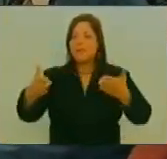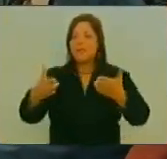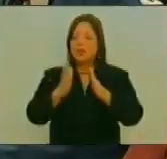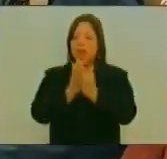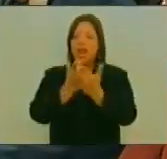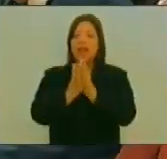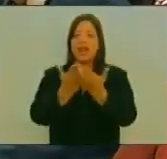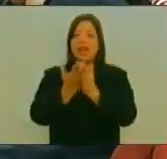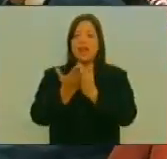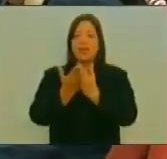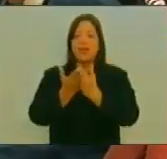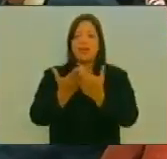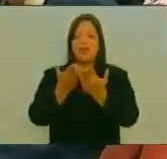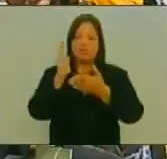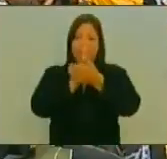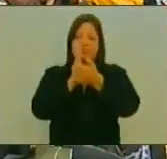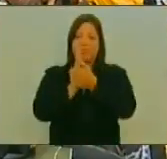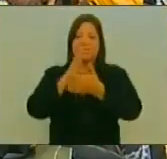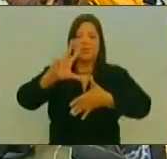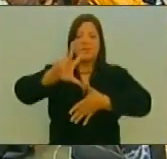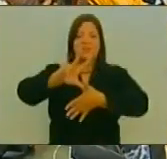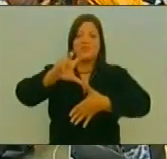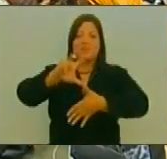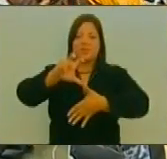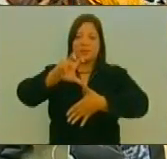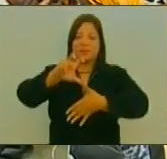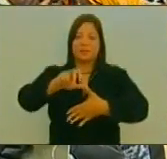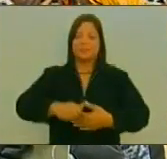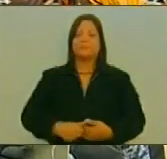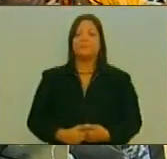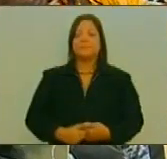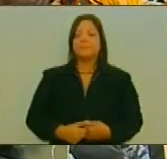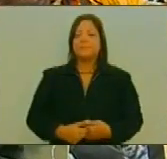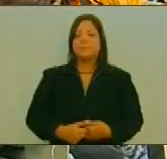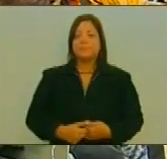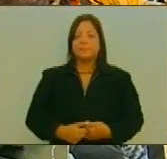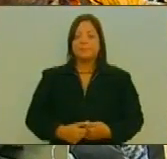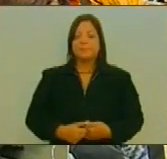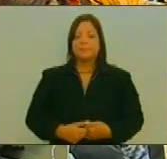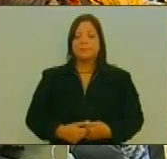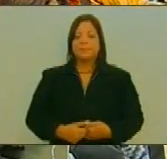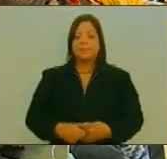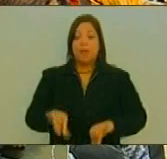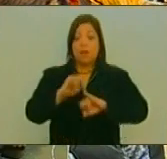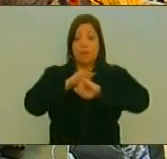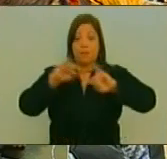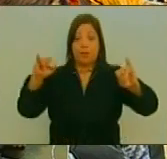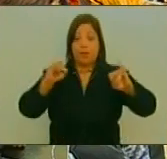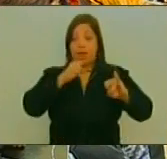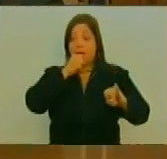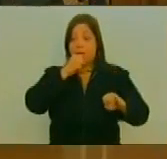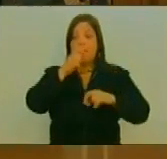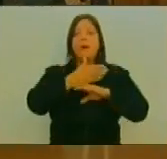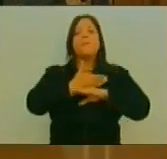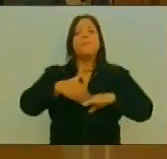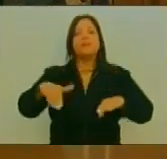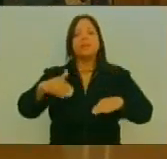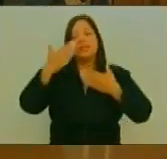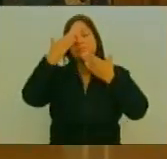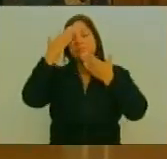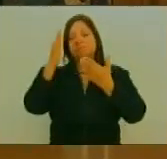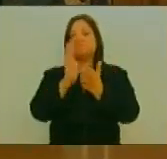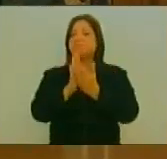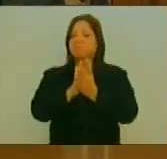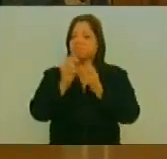Textos Escolares De La Colección Bicentenaria Al Concluir Su Intervención La Presidenta Recibió Las